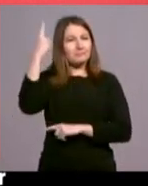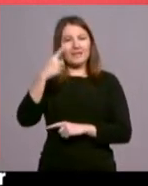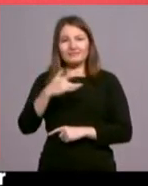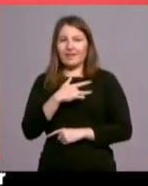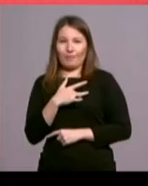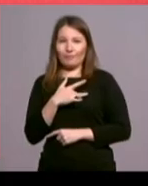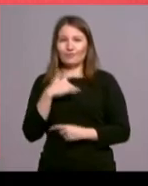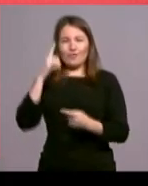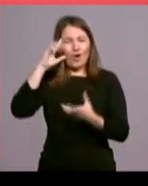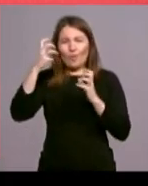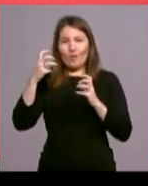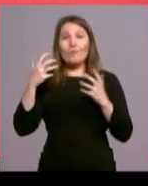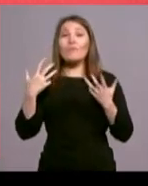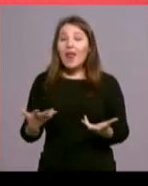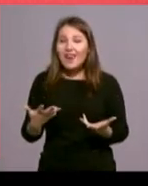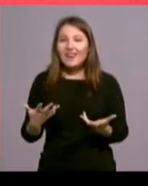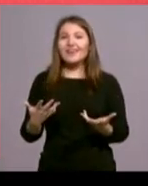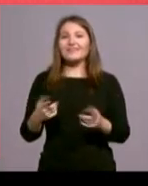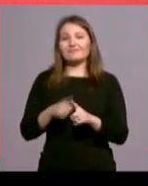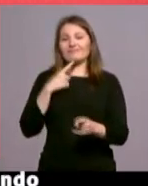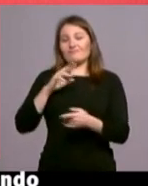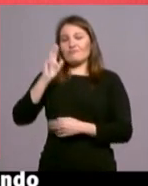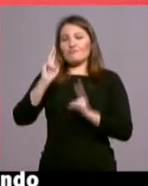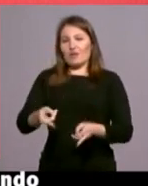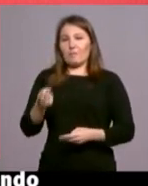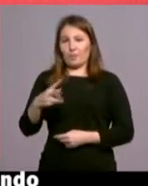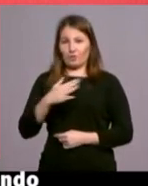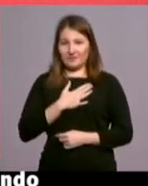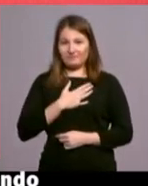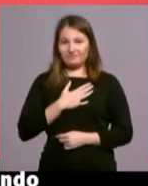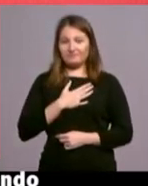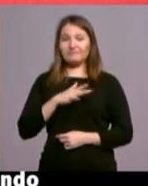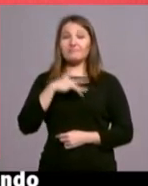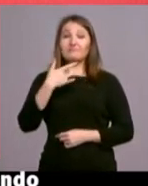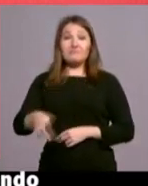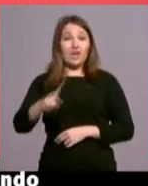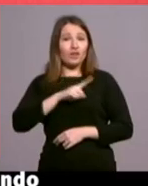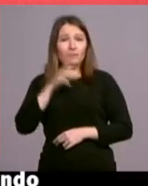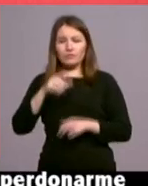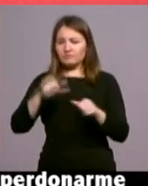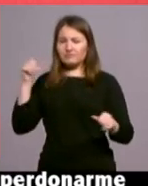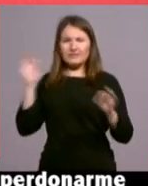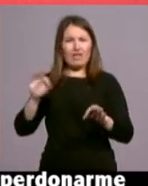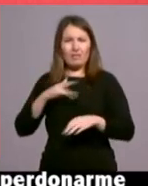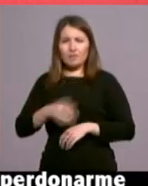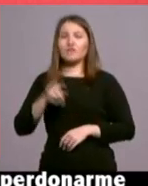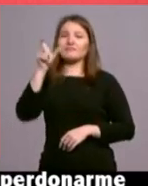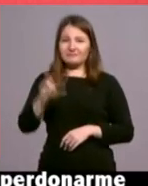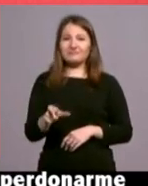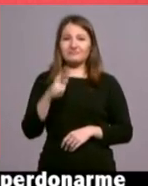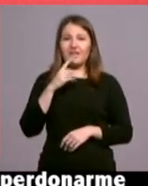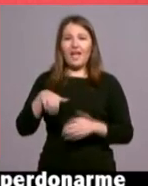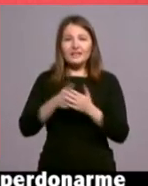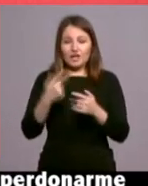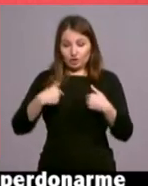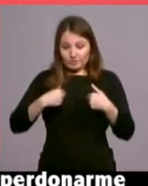amor. Y esa locura fue morir por mí. Fue perdonarme lo que nadie me ha perdonado. Perdonarme incluso lo